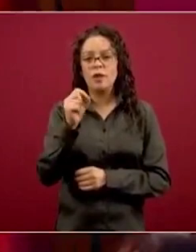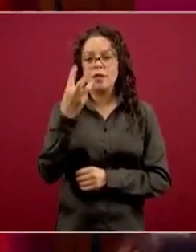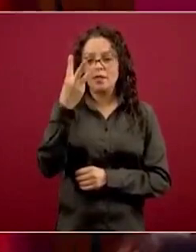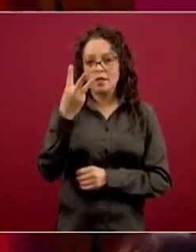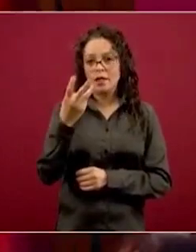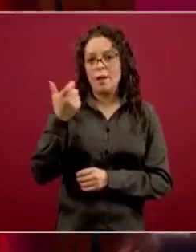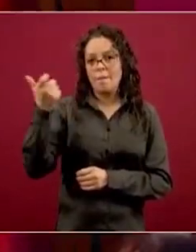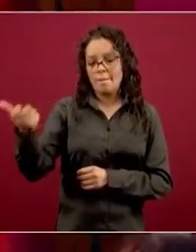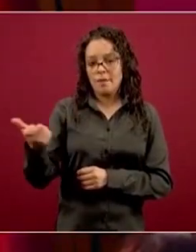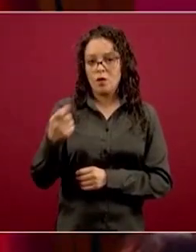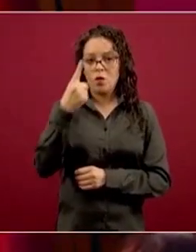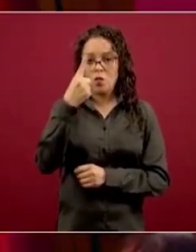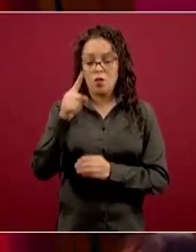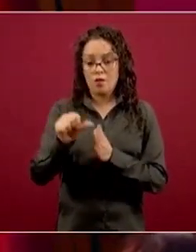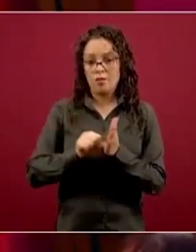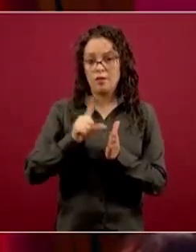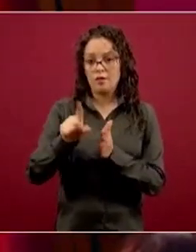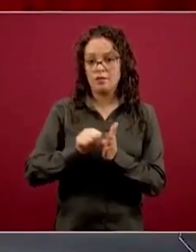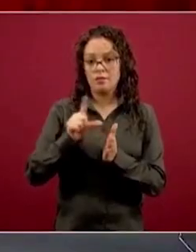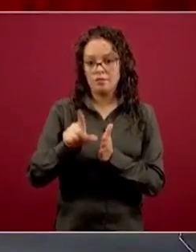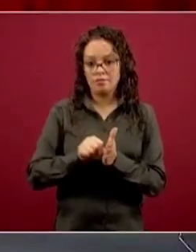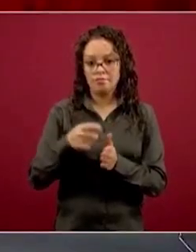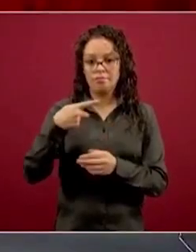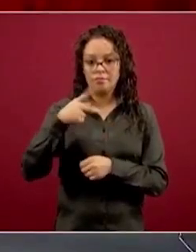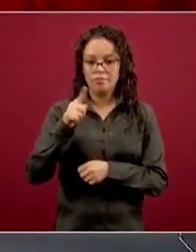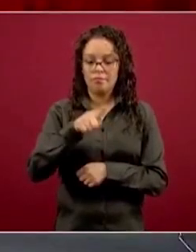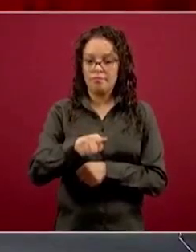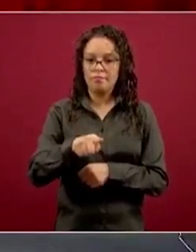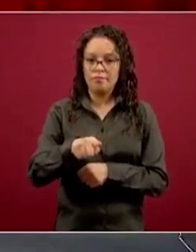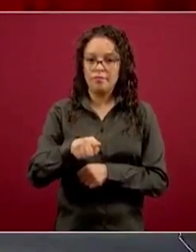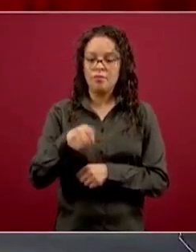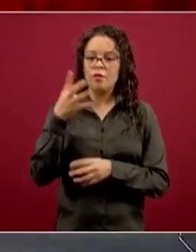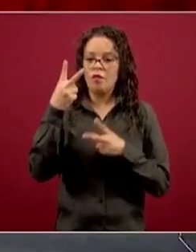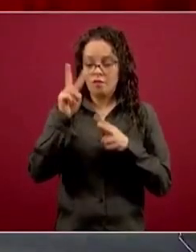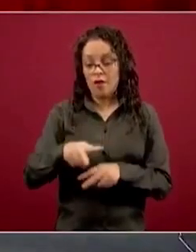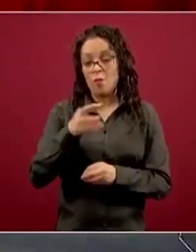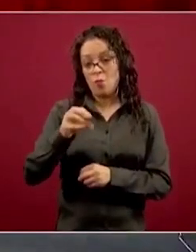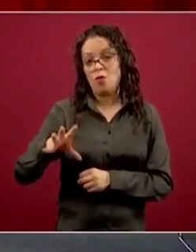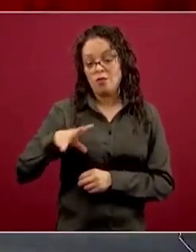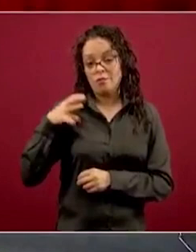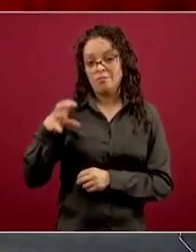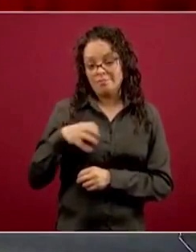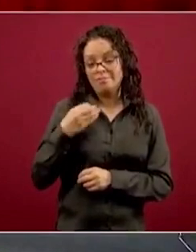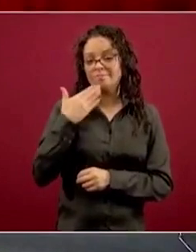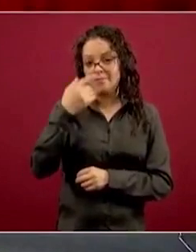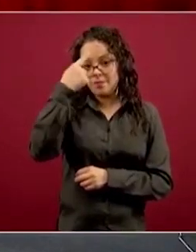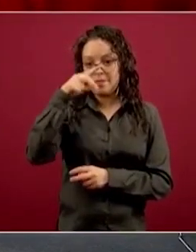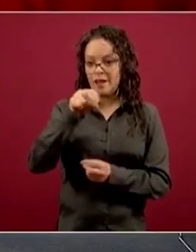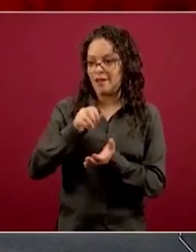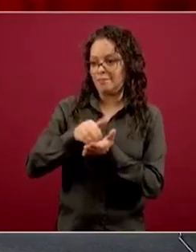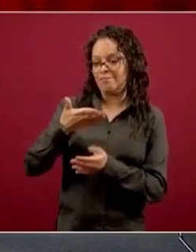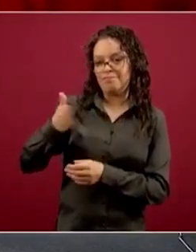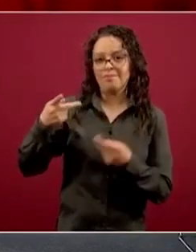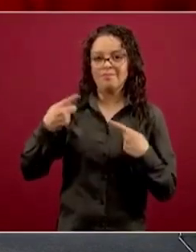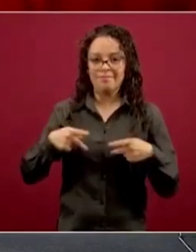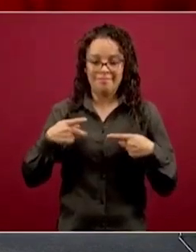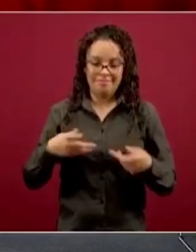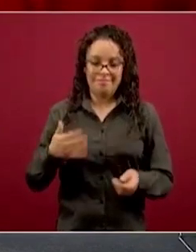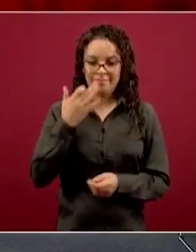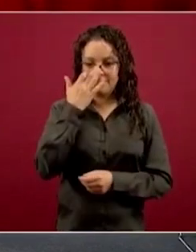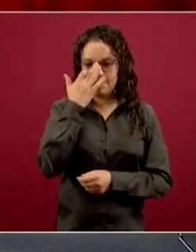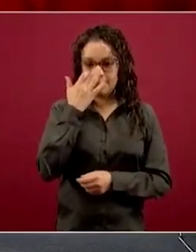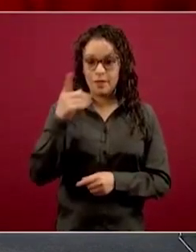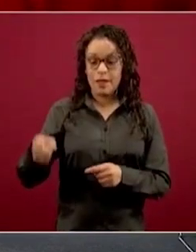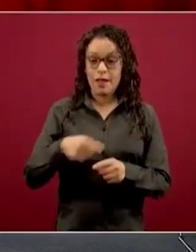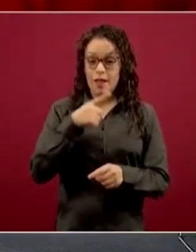empresas más pequeñas, pero que hicieron un gran esfuerzo. La siguiente. Como le hemos dicho, vamos sumando desde el